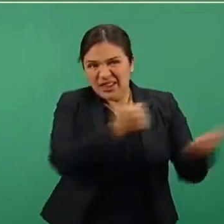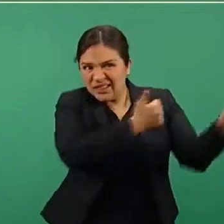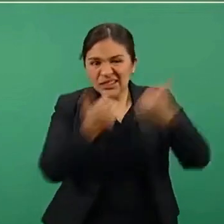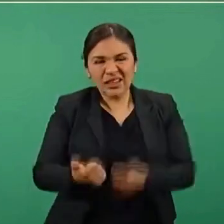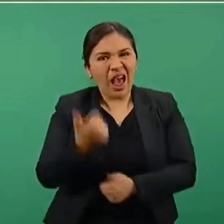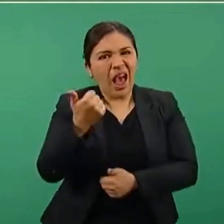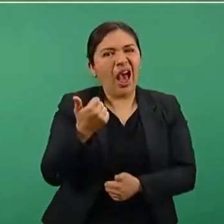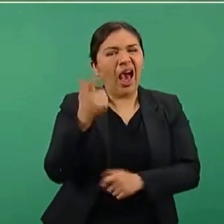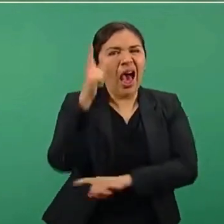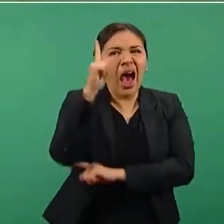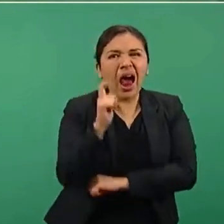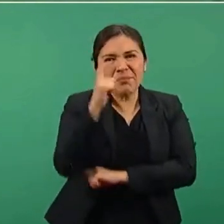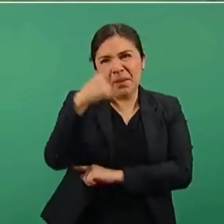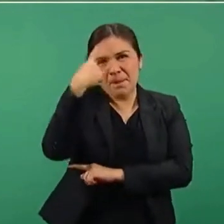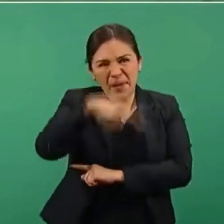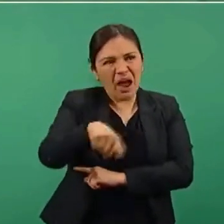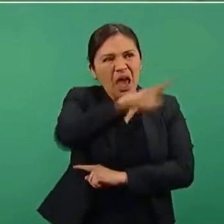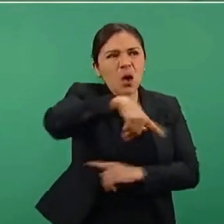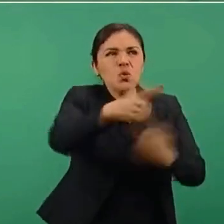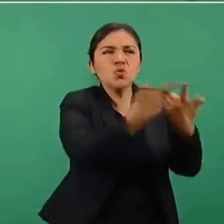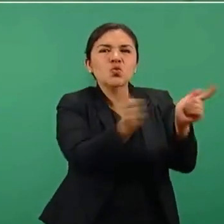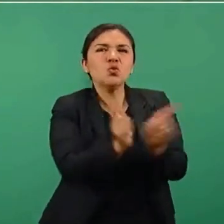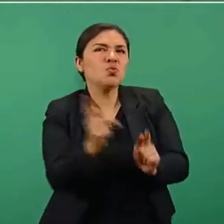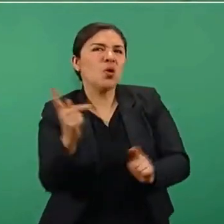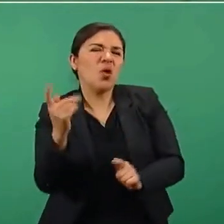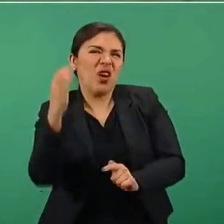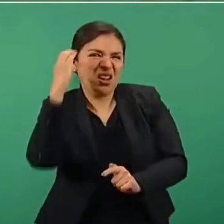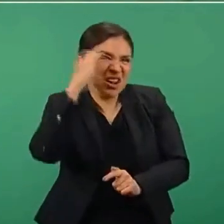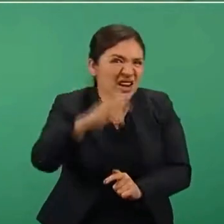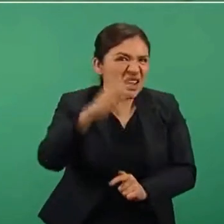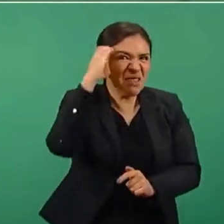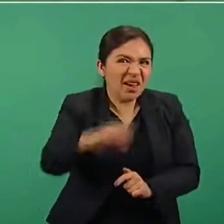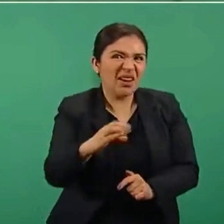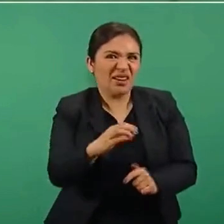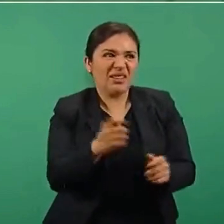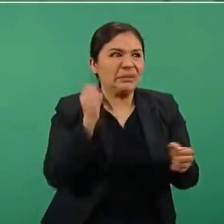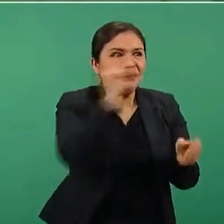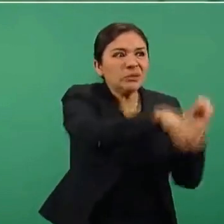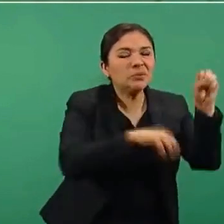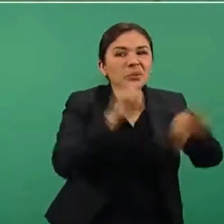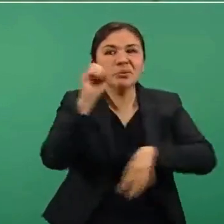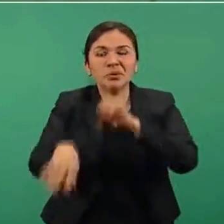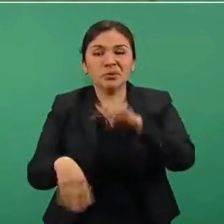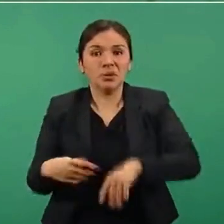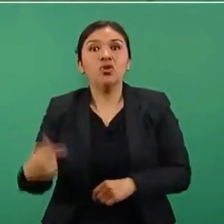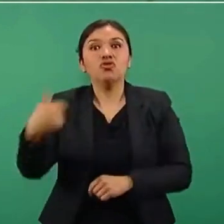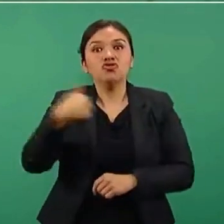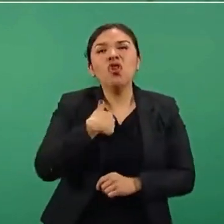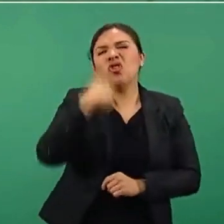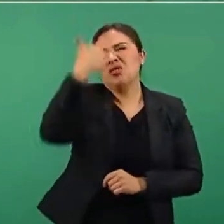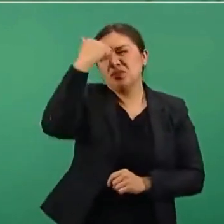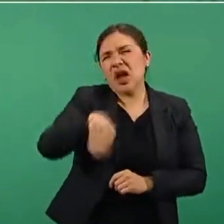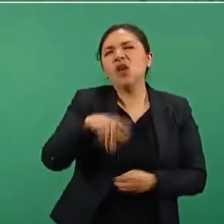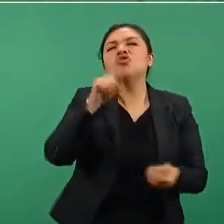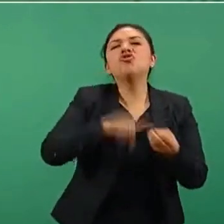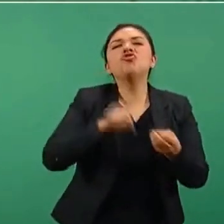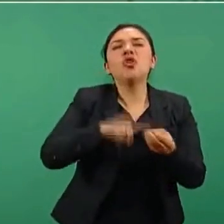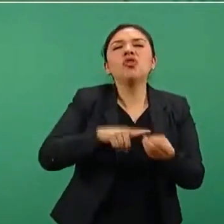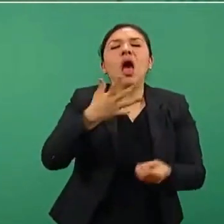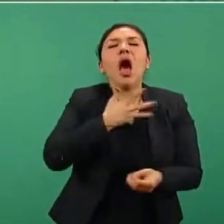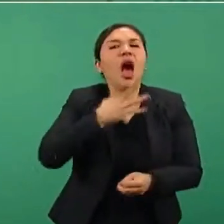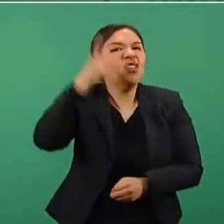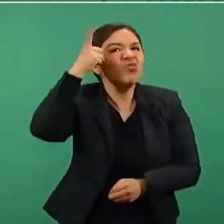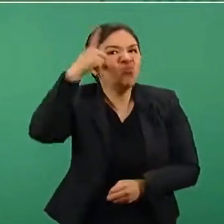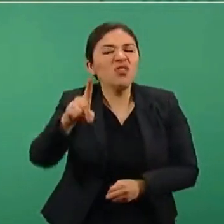a las bandas de delincuentes y como vamos a tener censores, vamos a saber en manos de quién